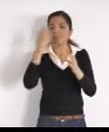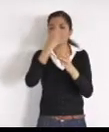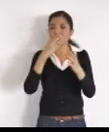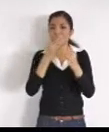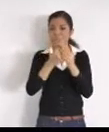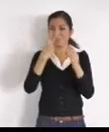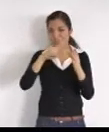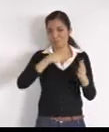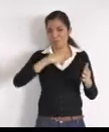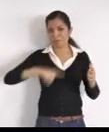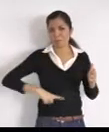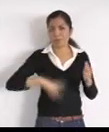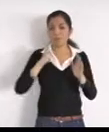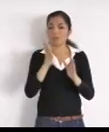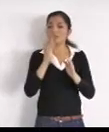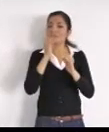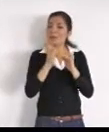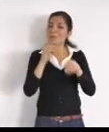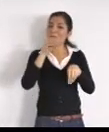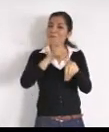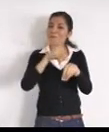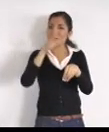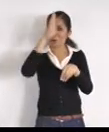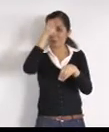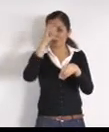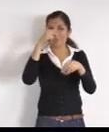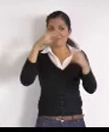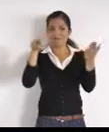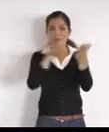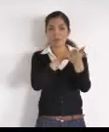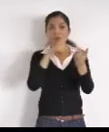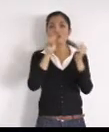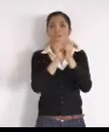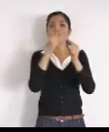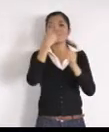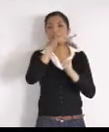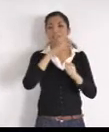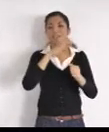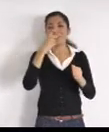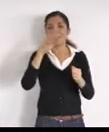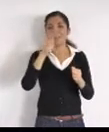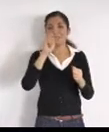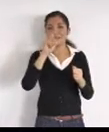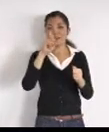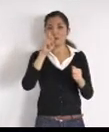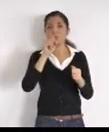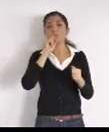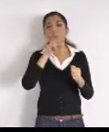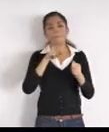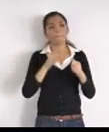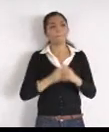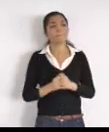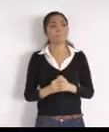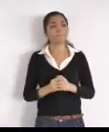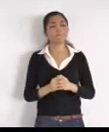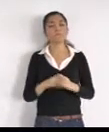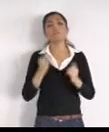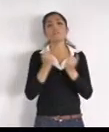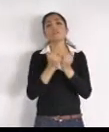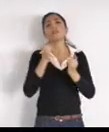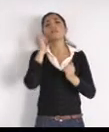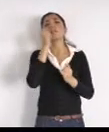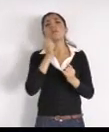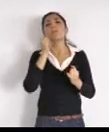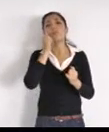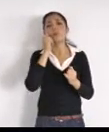Agua, y con el sistema intermunicipal, Tlajumulco, requiere de inversión, infraestructura, es lo primero, que vamos a hacer, para luego, ya